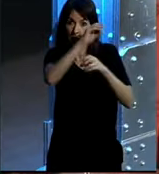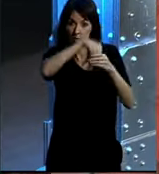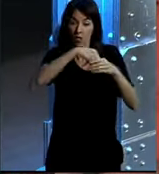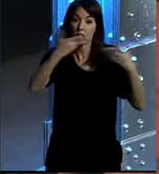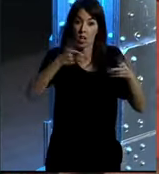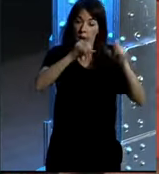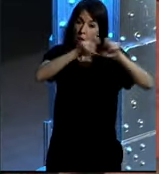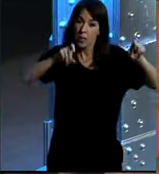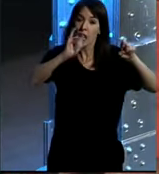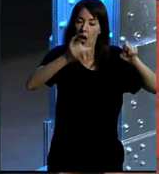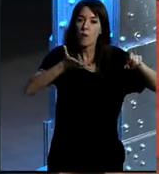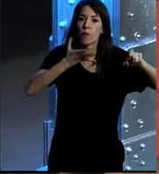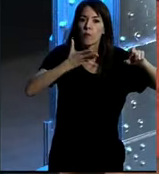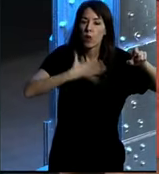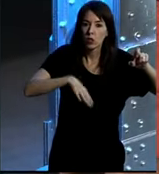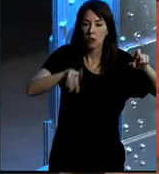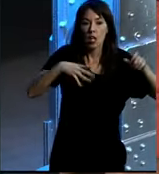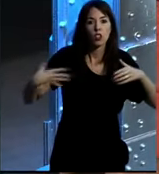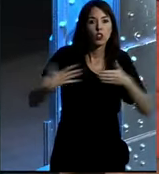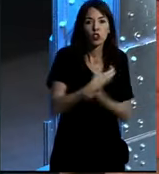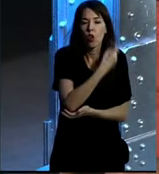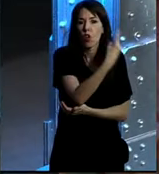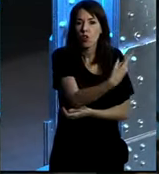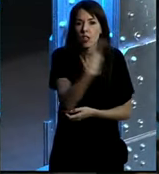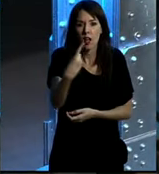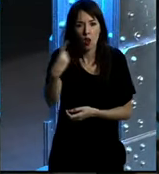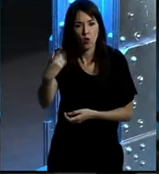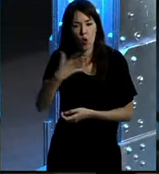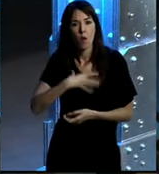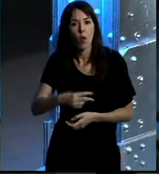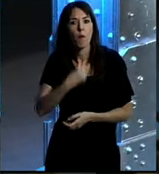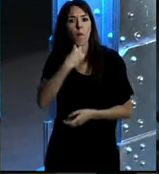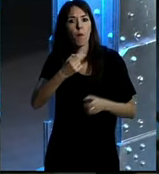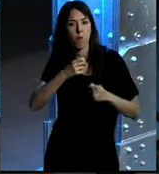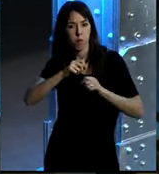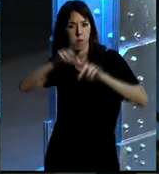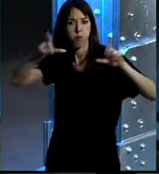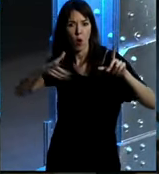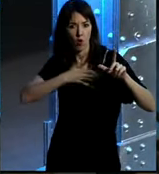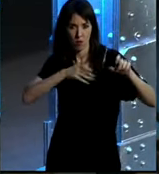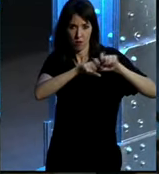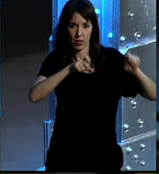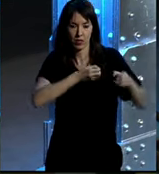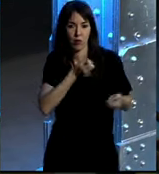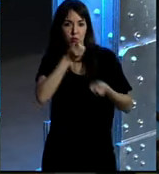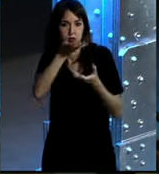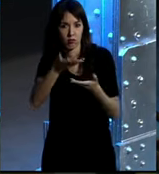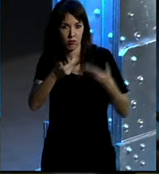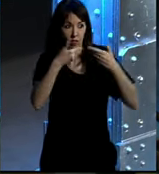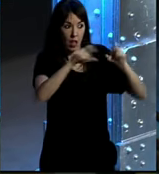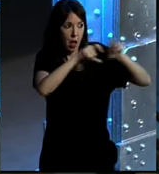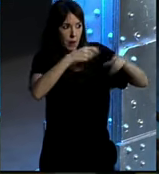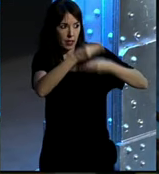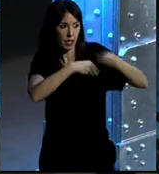y por tanto las empresas tienen la posibilidad de que todos y cada uno de vosotros seáis portavoces de vuestra compañía, ayudando a transmitir esos